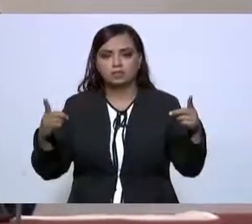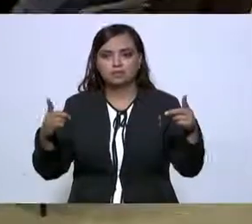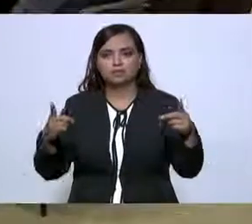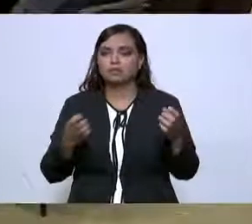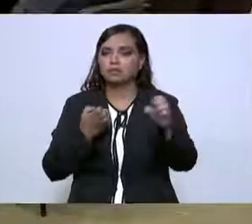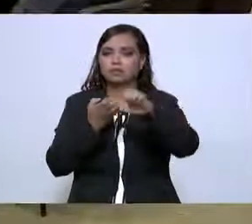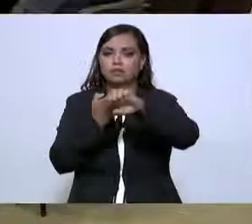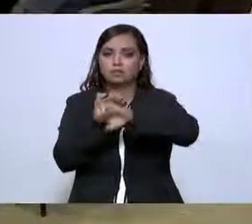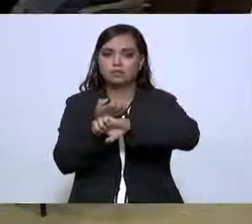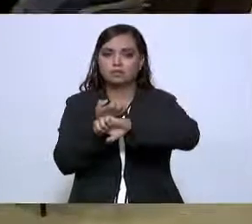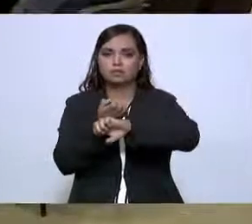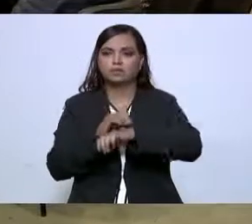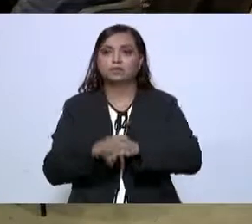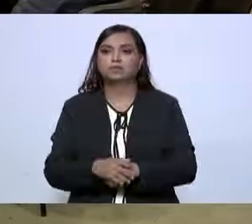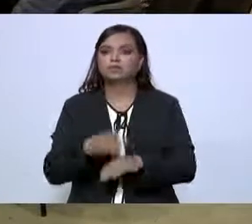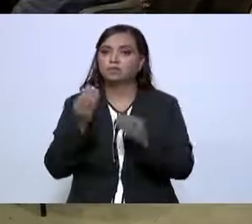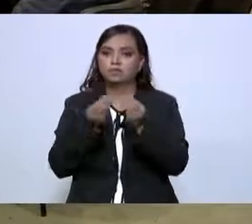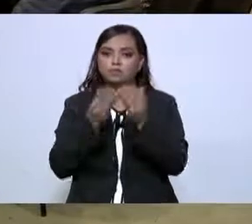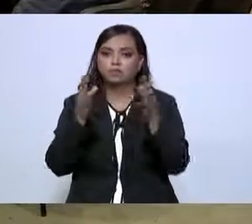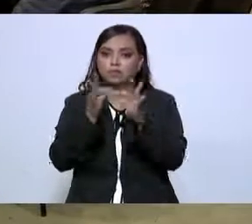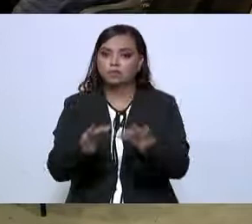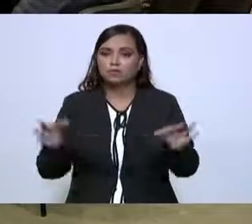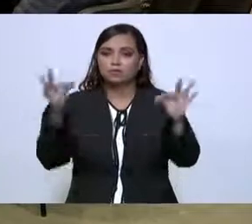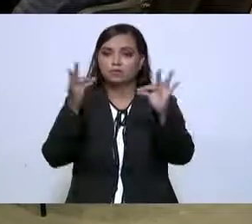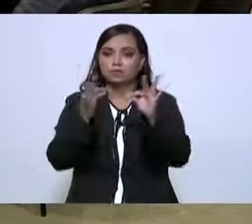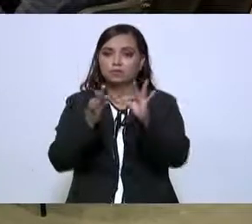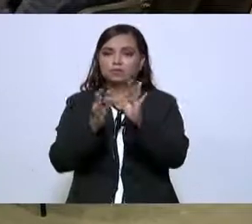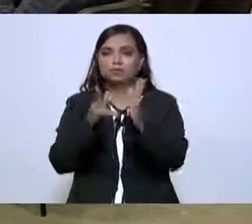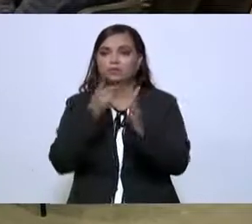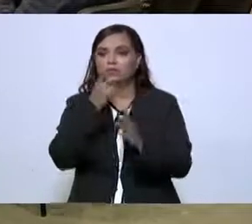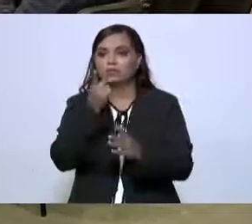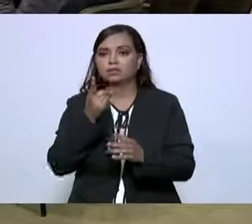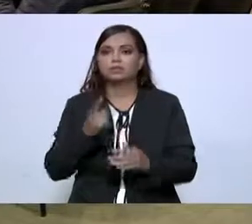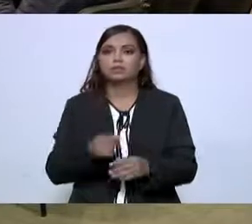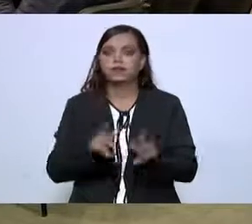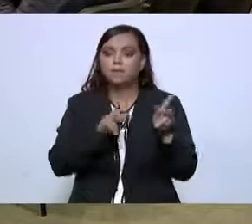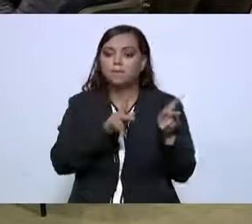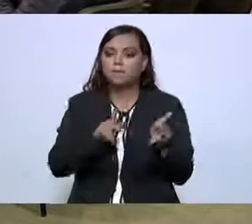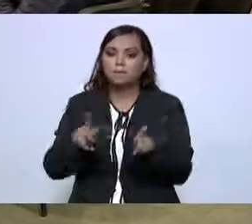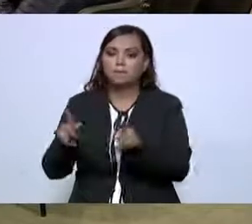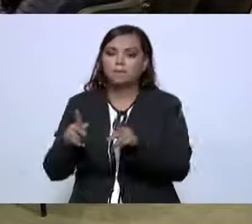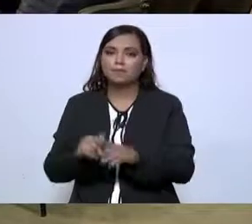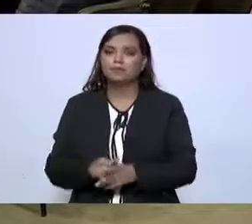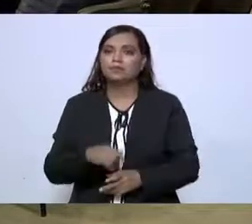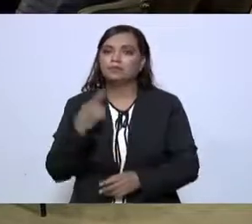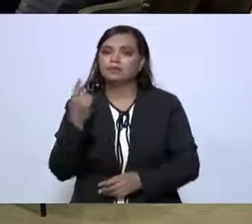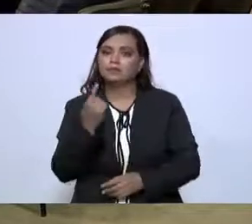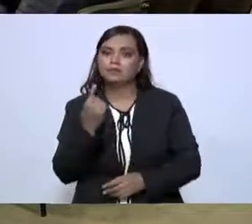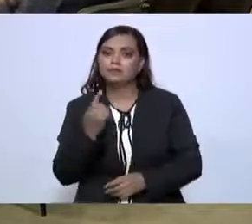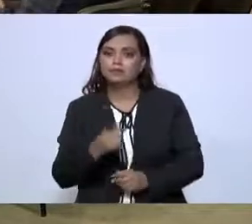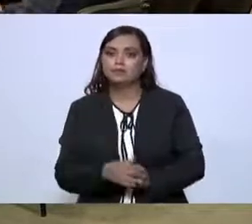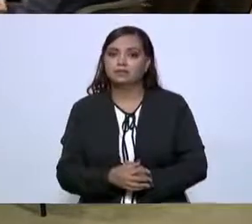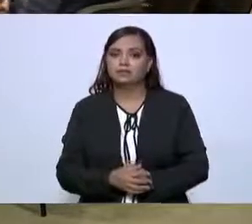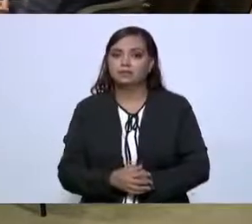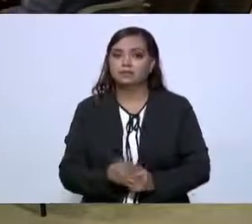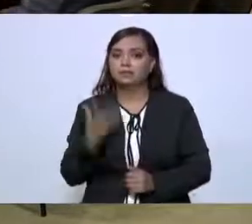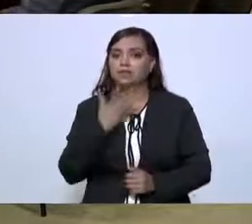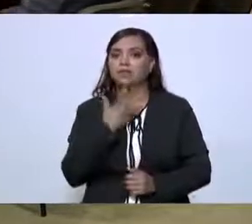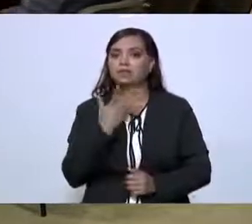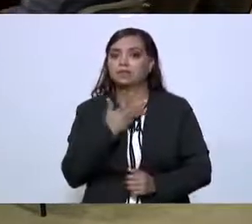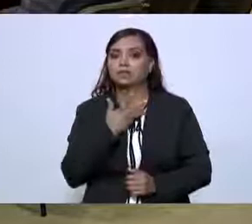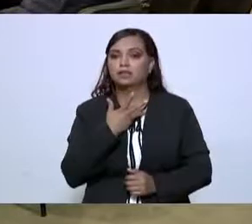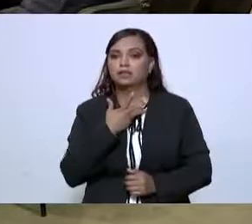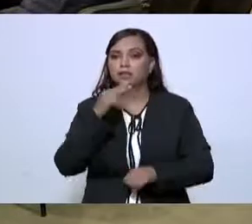Estado, es muy importante, repito, el plan que tiene